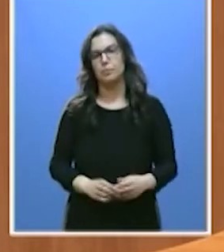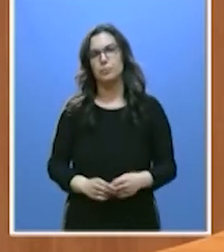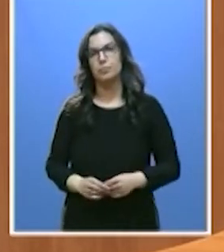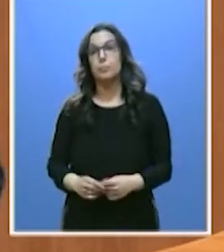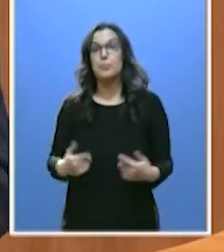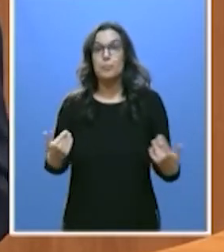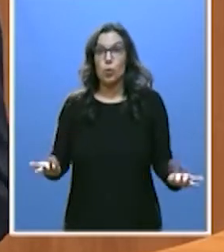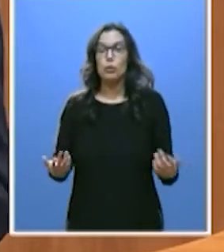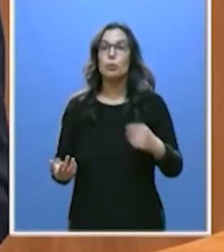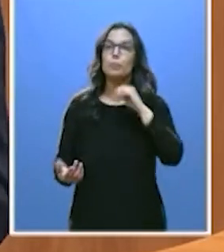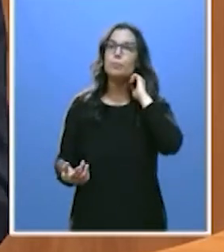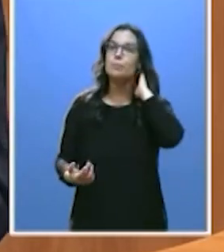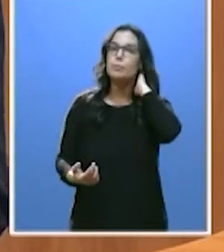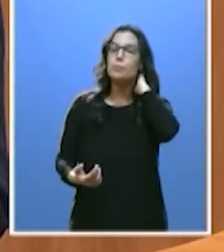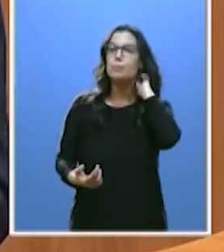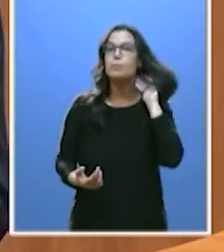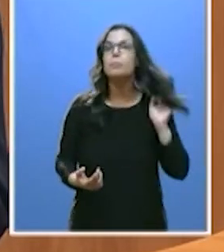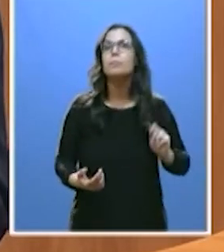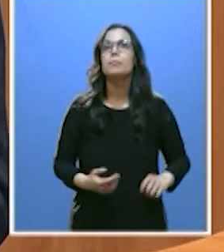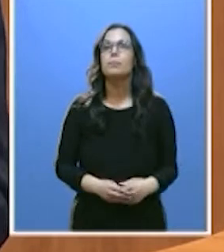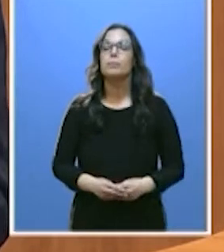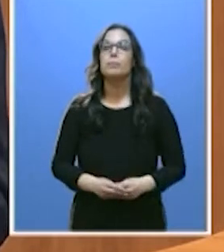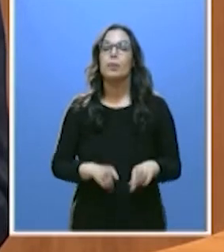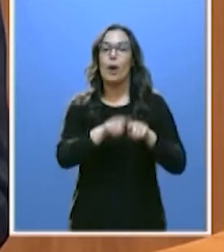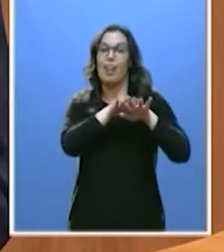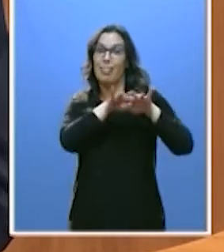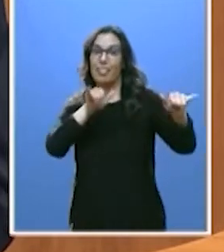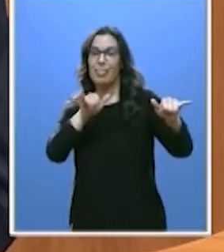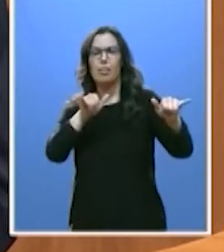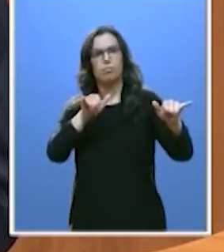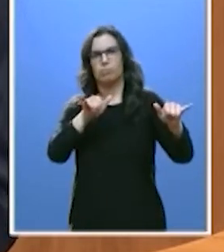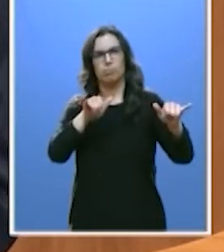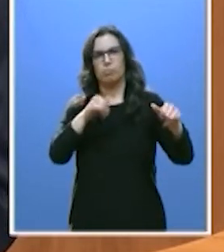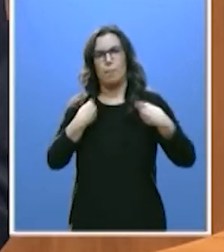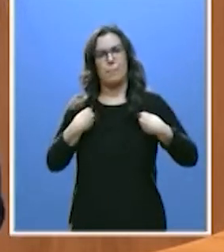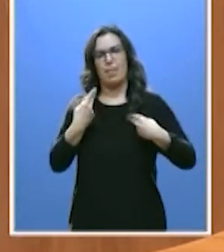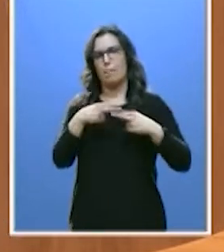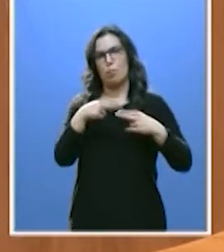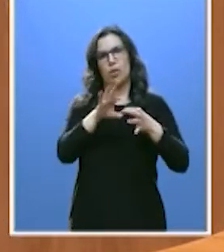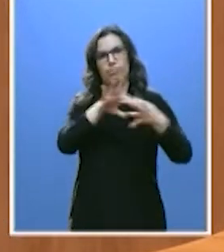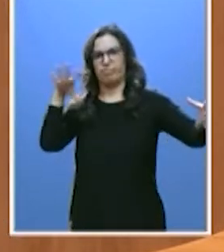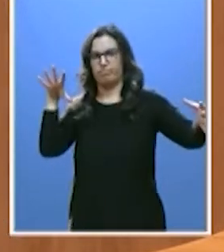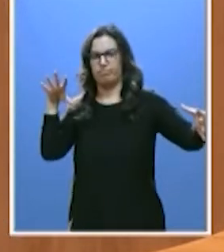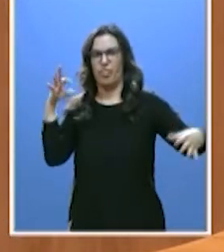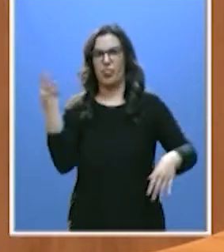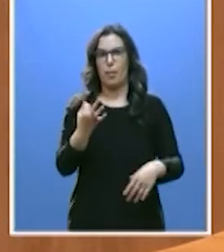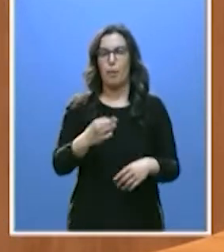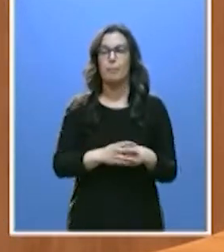Por eso vamos a eliminar la reciprocidad de nuestra vida política. Pero también es necesario